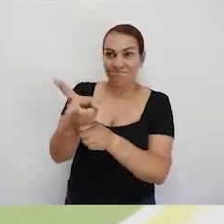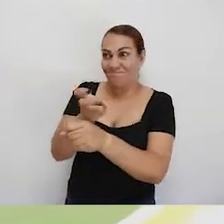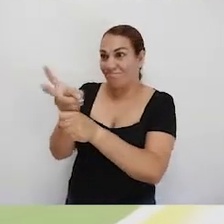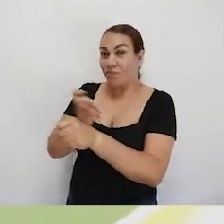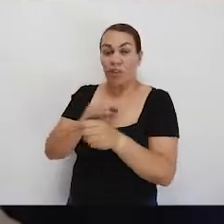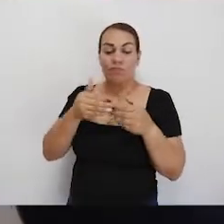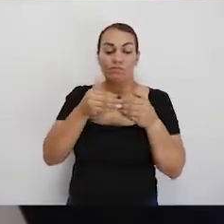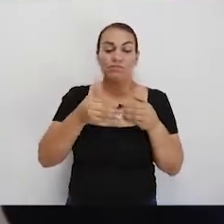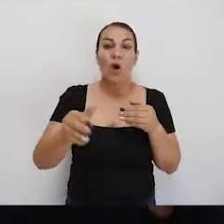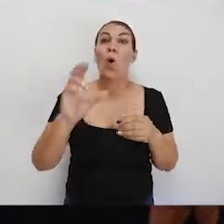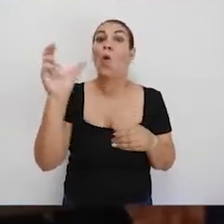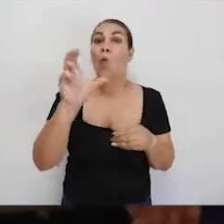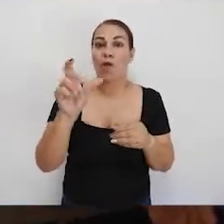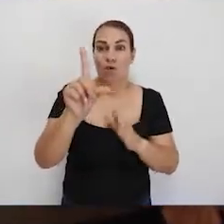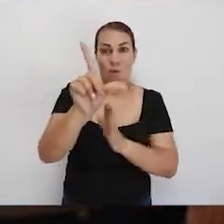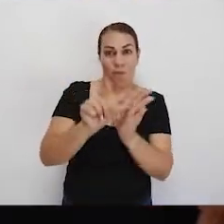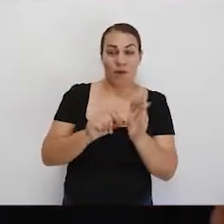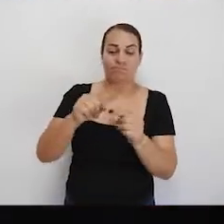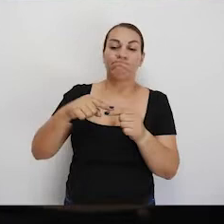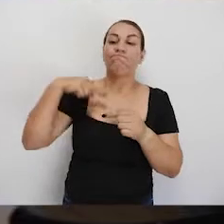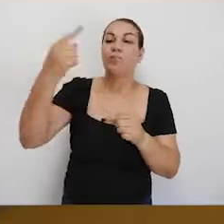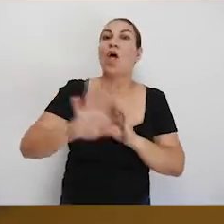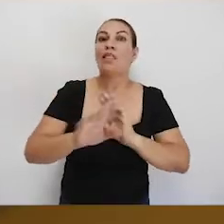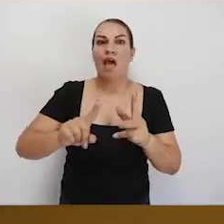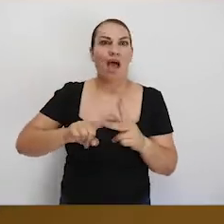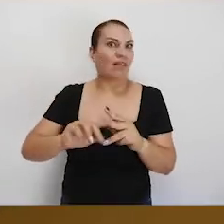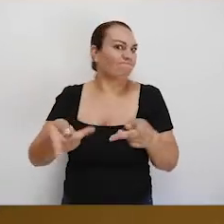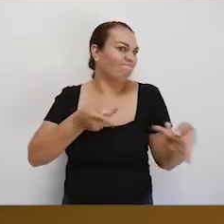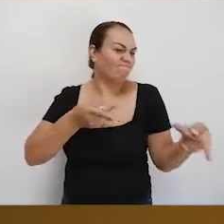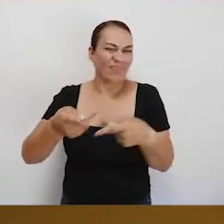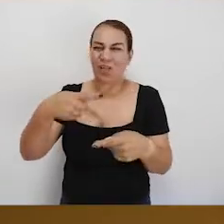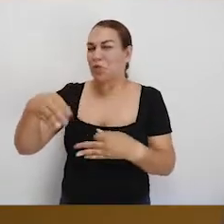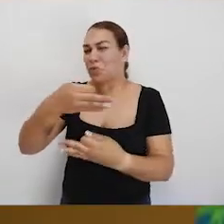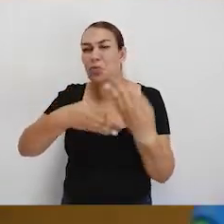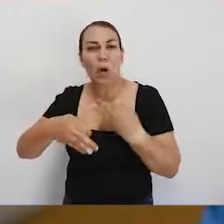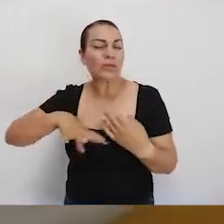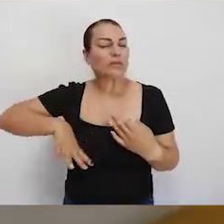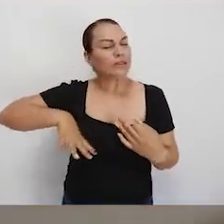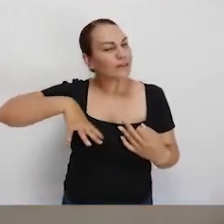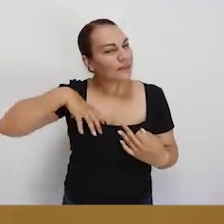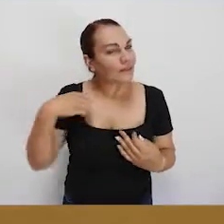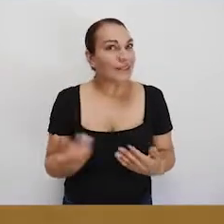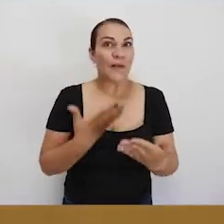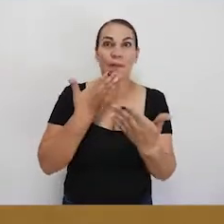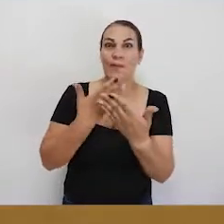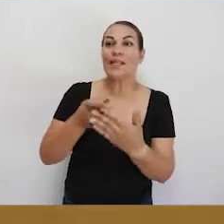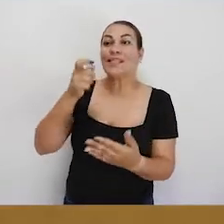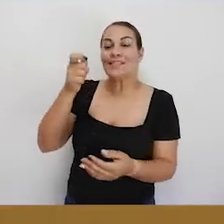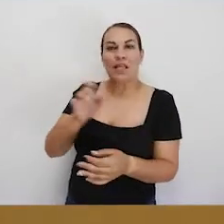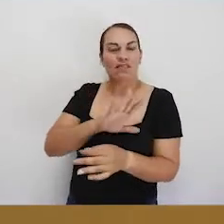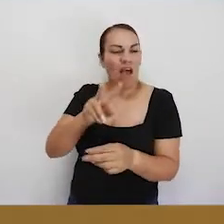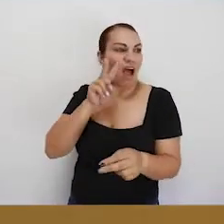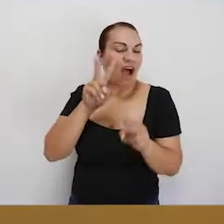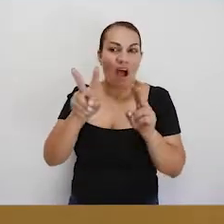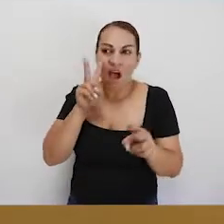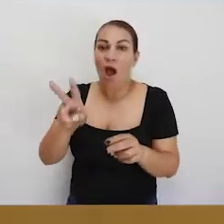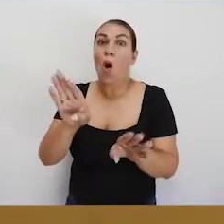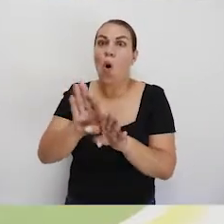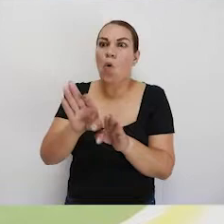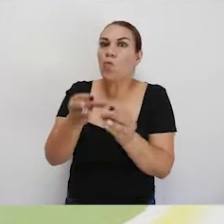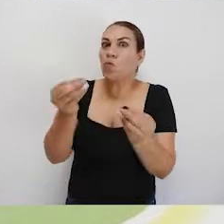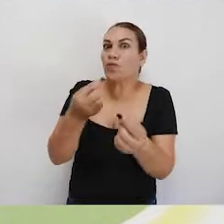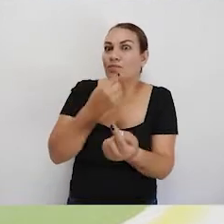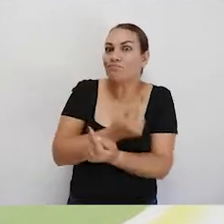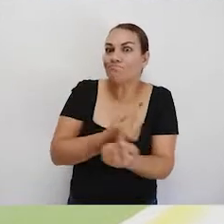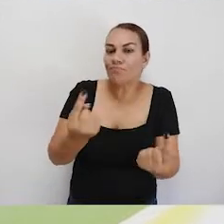100 niños a partir del próximo mes y ya estamos prácticamente listos en un gran esfuerzo que hemos hecho, también gracias al resultado que